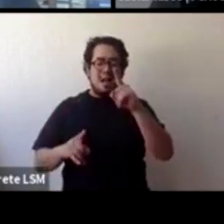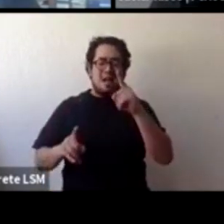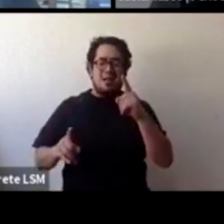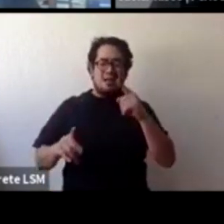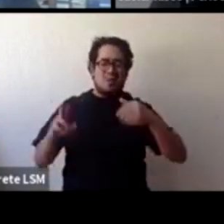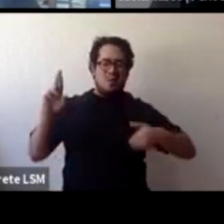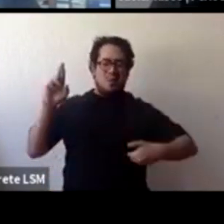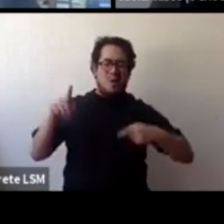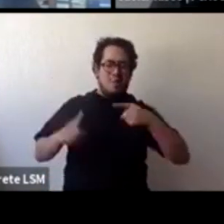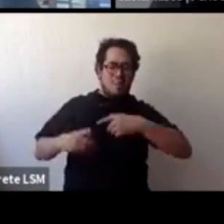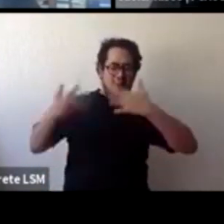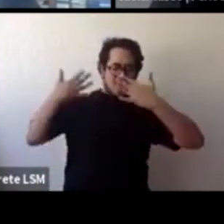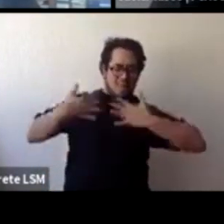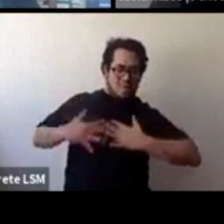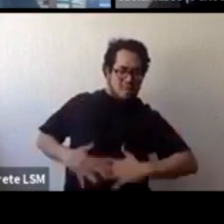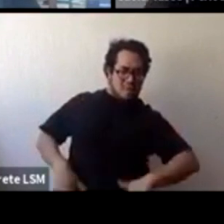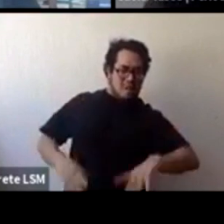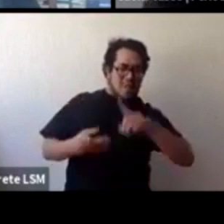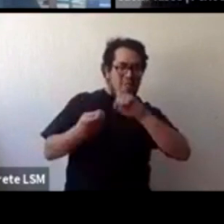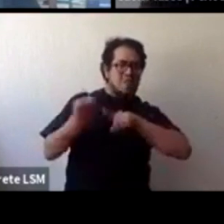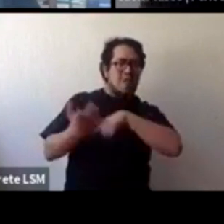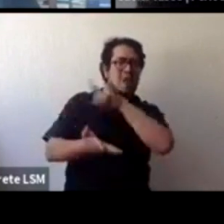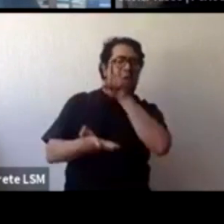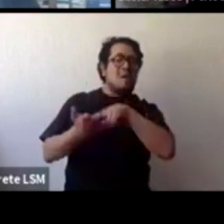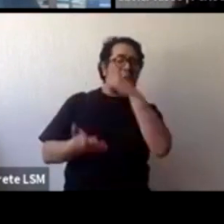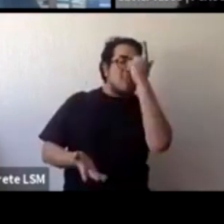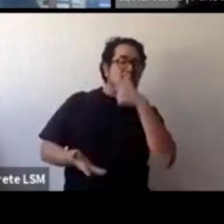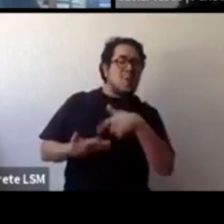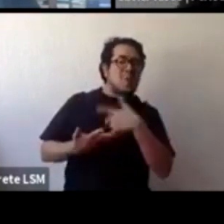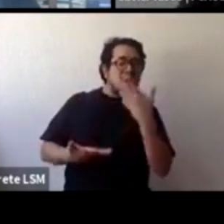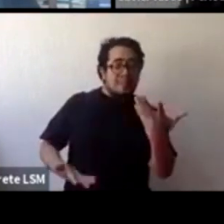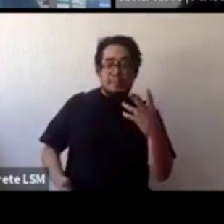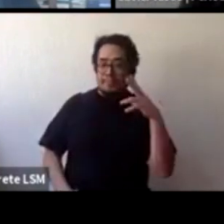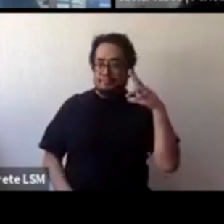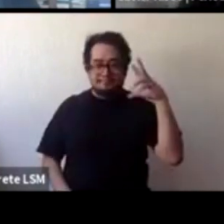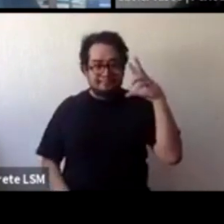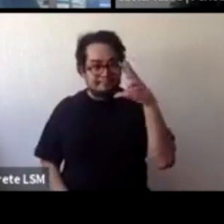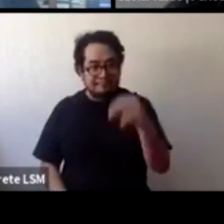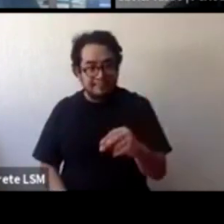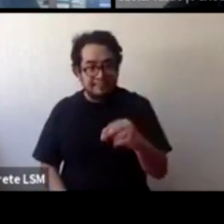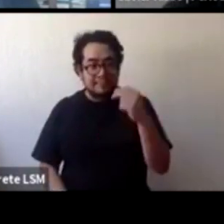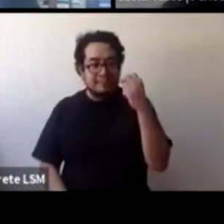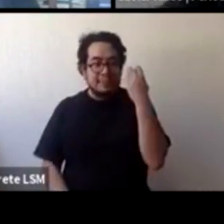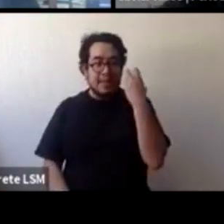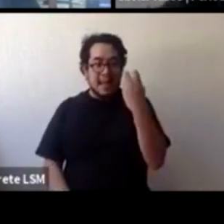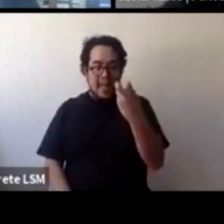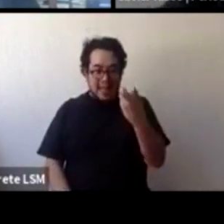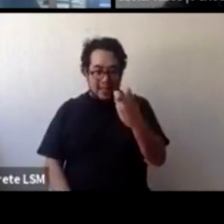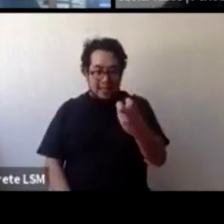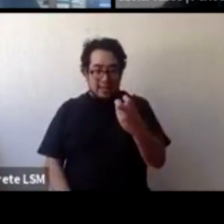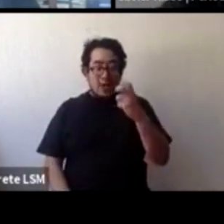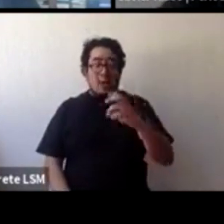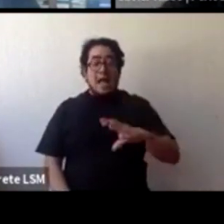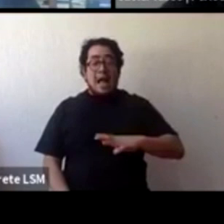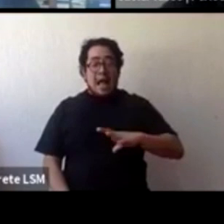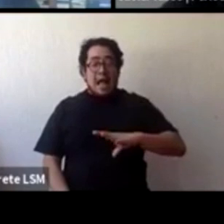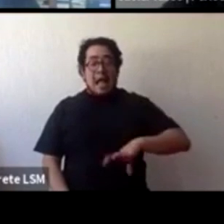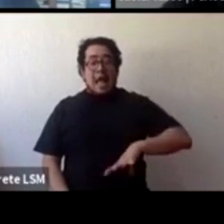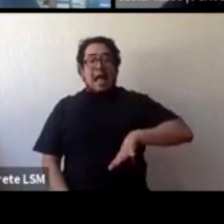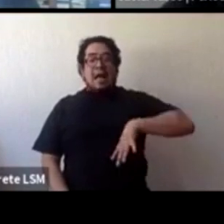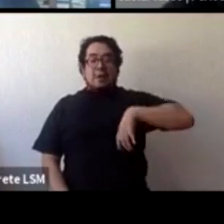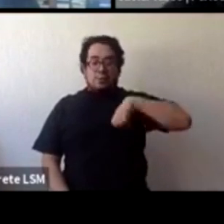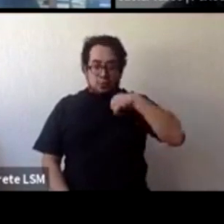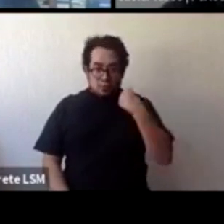qué estaban haciendo y que ellas les montemos de alguna manera que esas cosas las llevaron a un abuso o a una violación o a